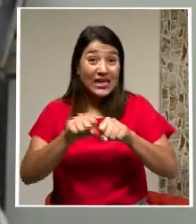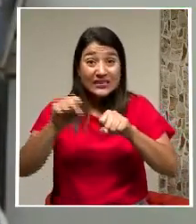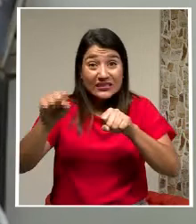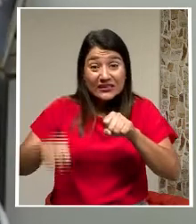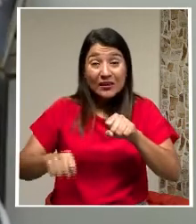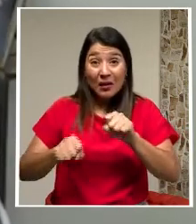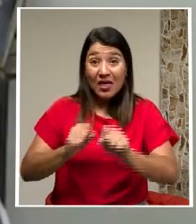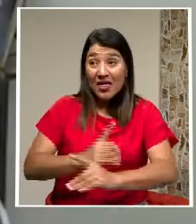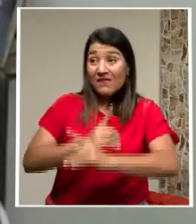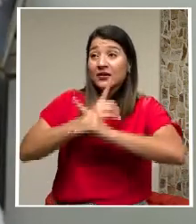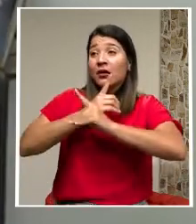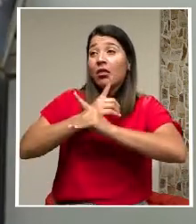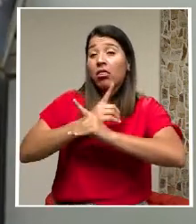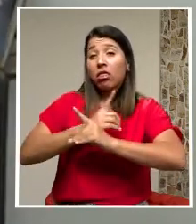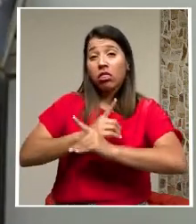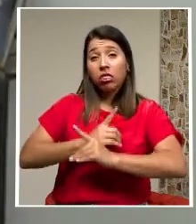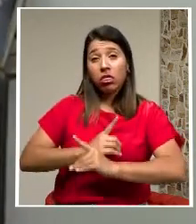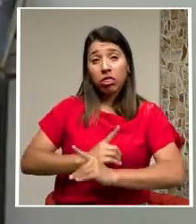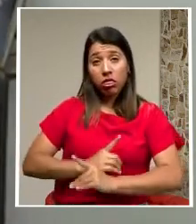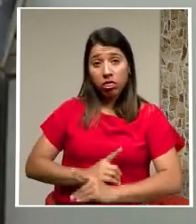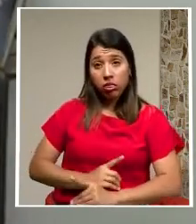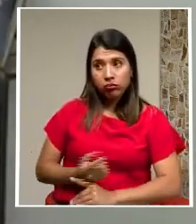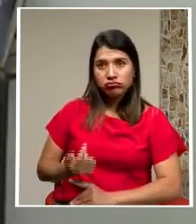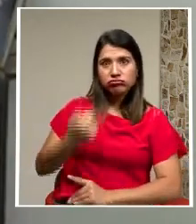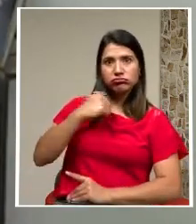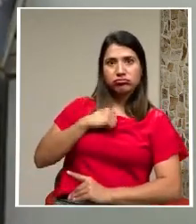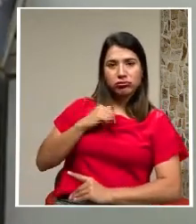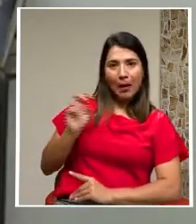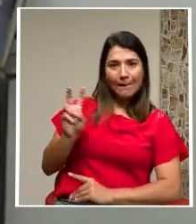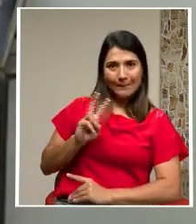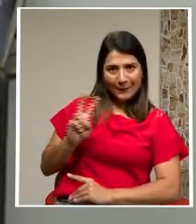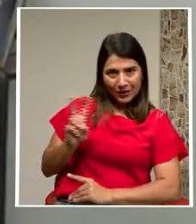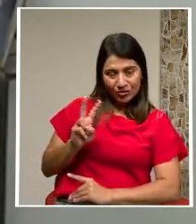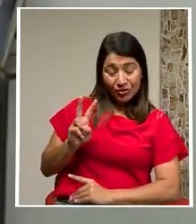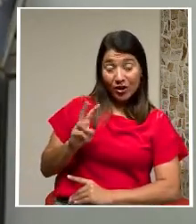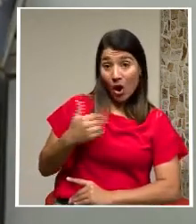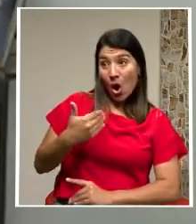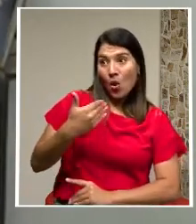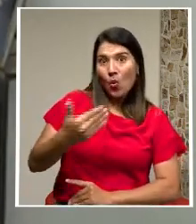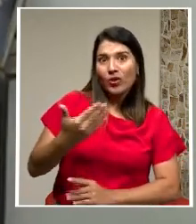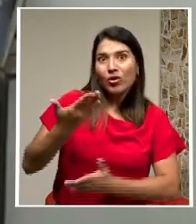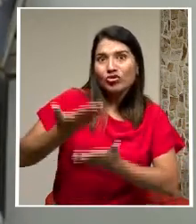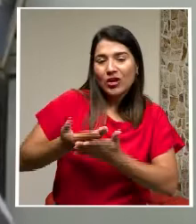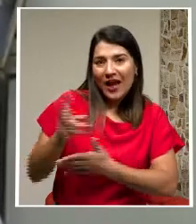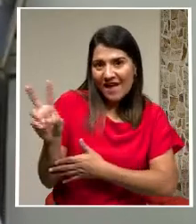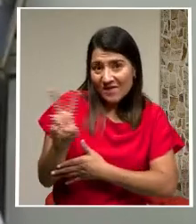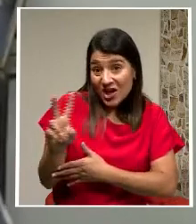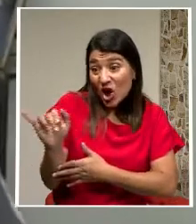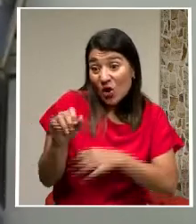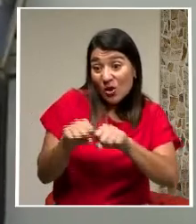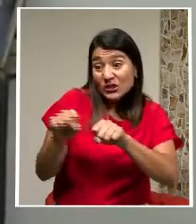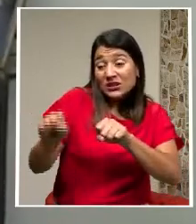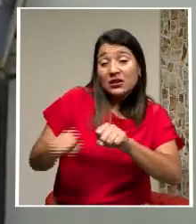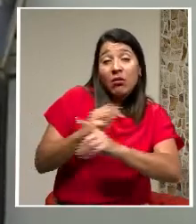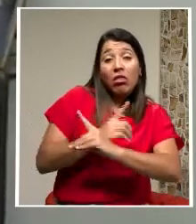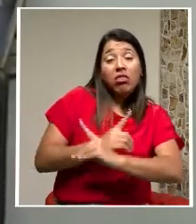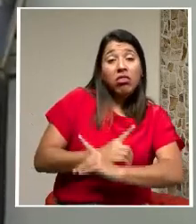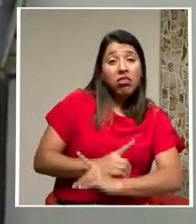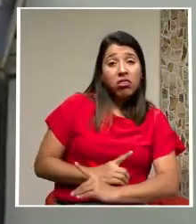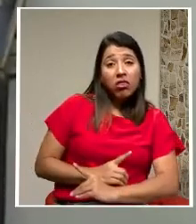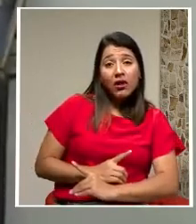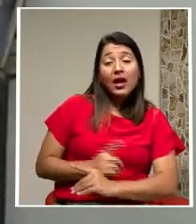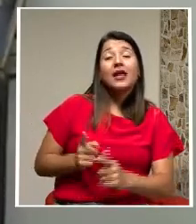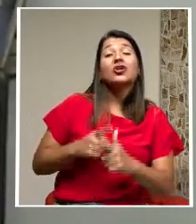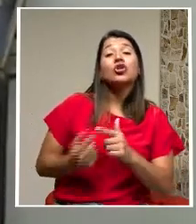cae Y entonces cuando nos enfrentamos al virus Como el sistema inmunológico está caído Uno se vuelve a